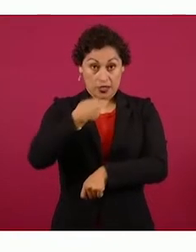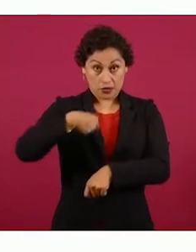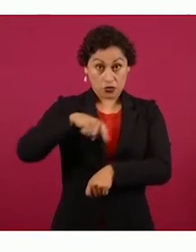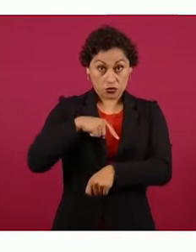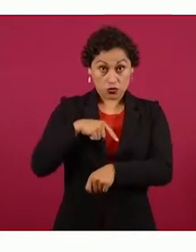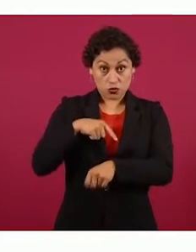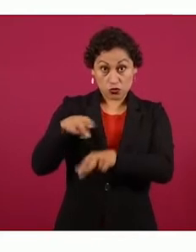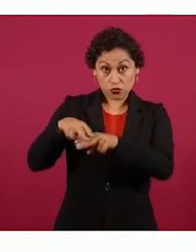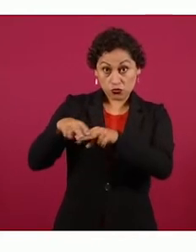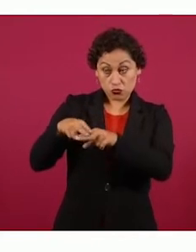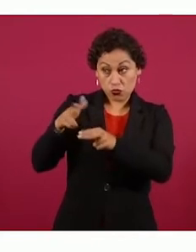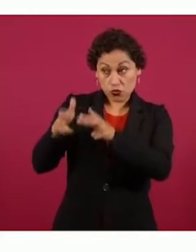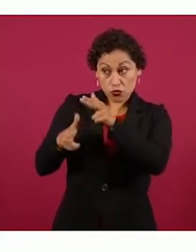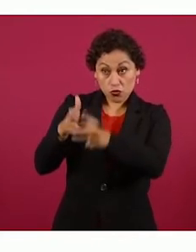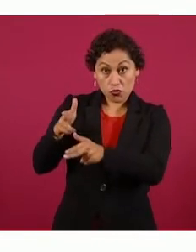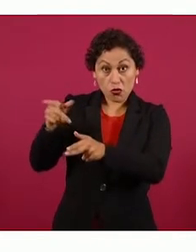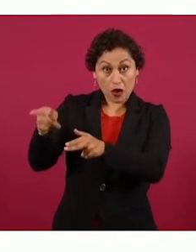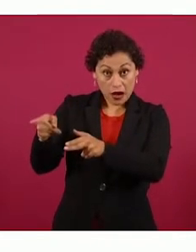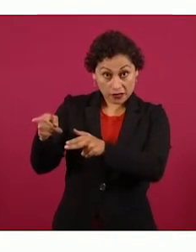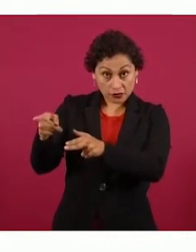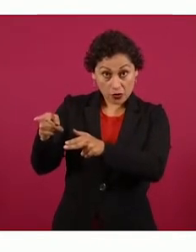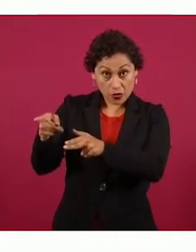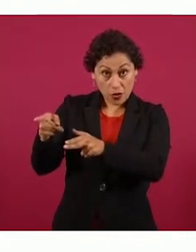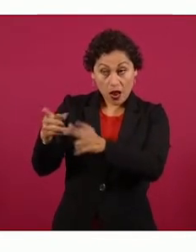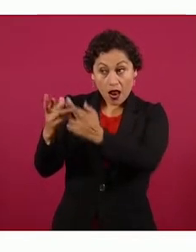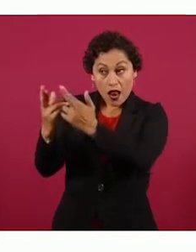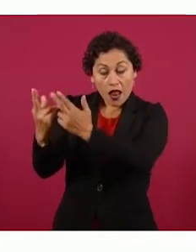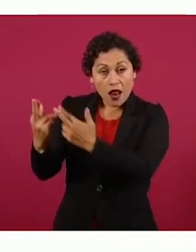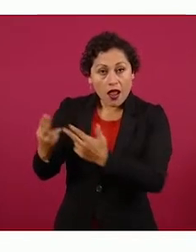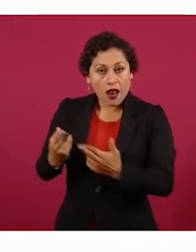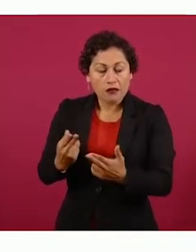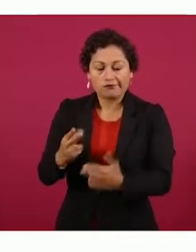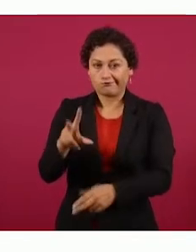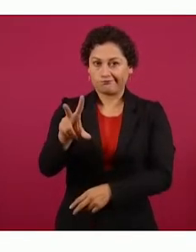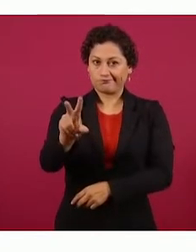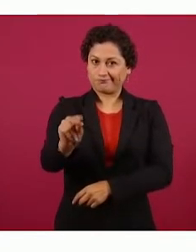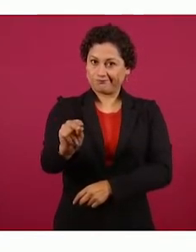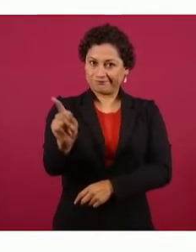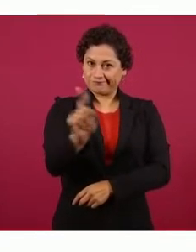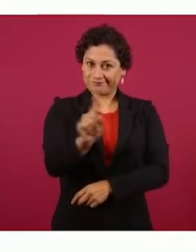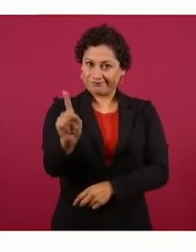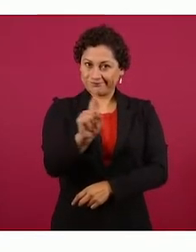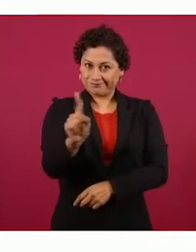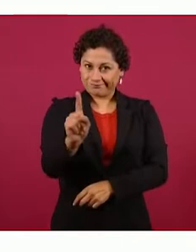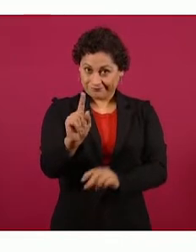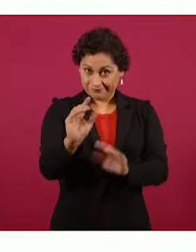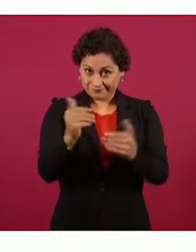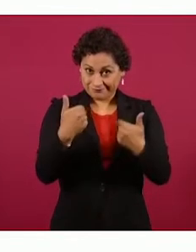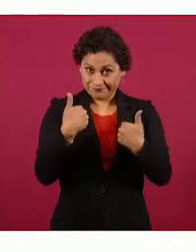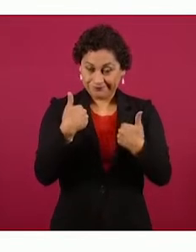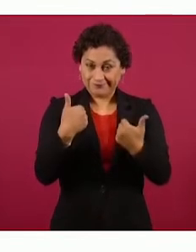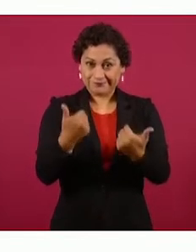que quede claro, estamos cuidando